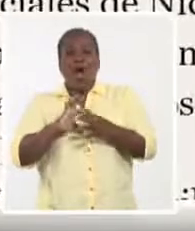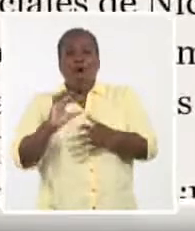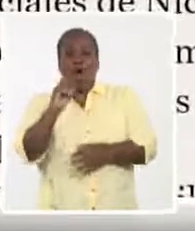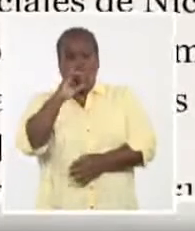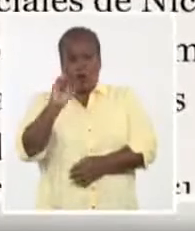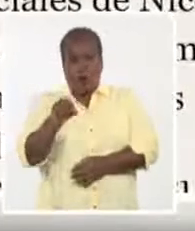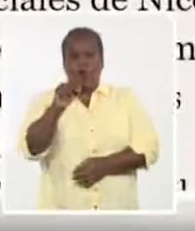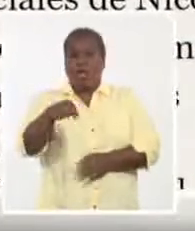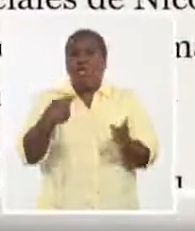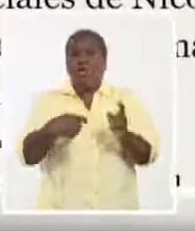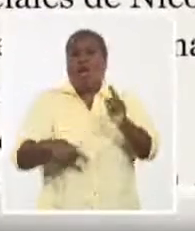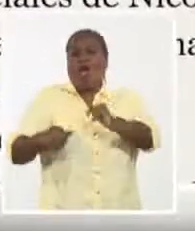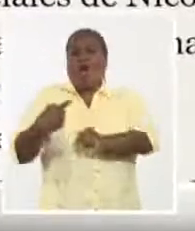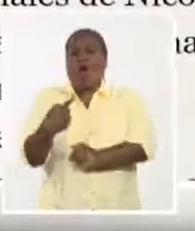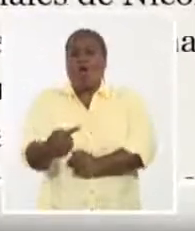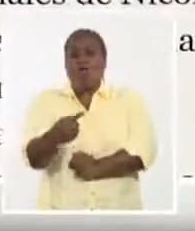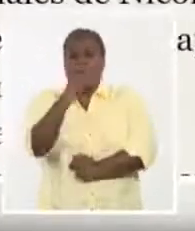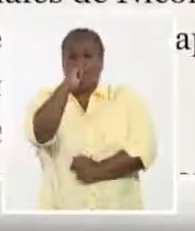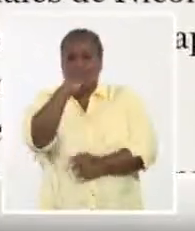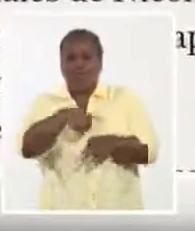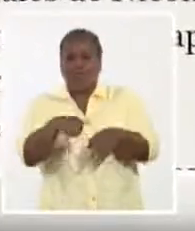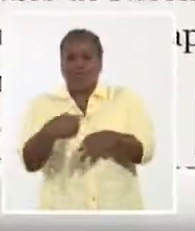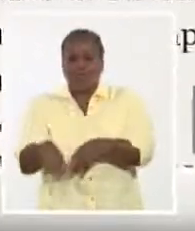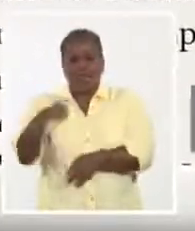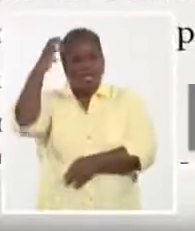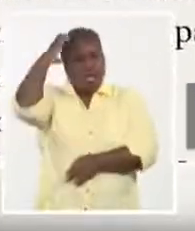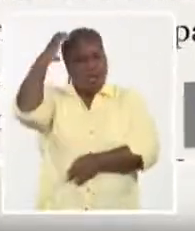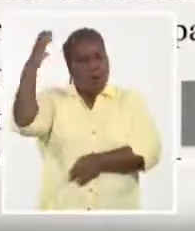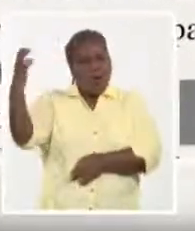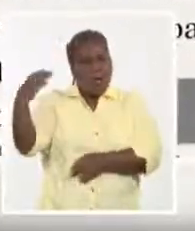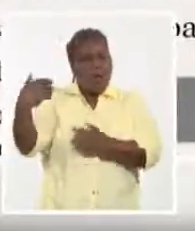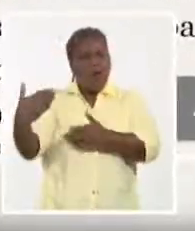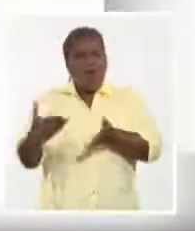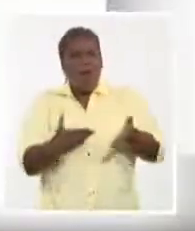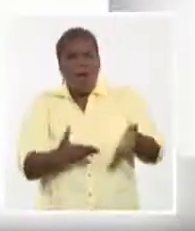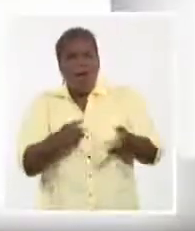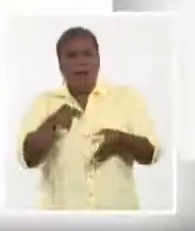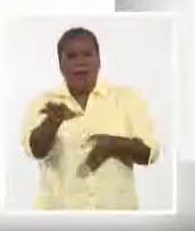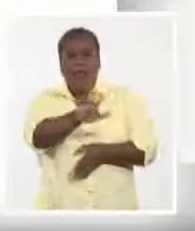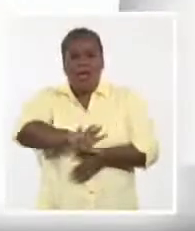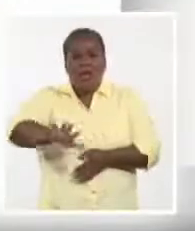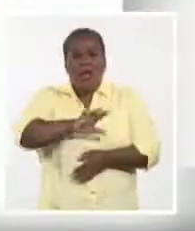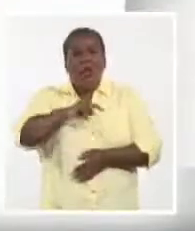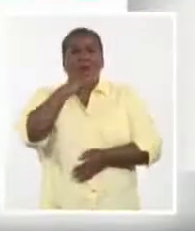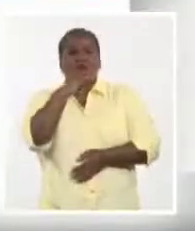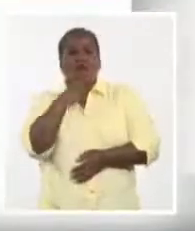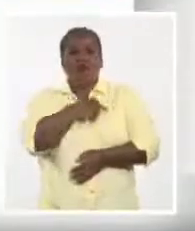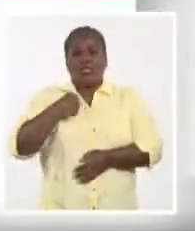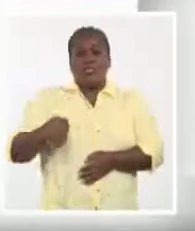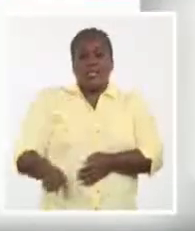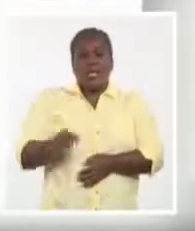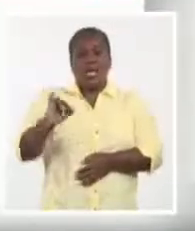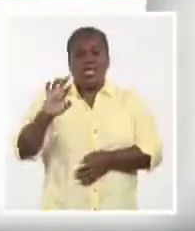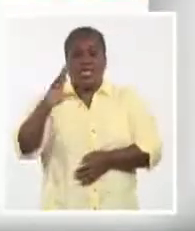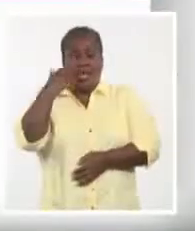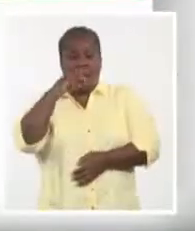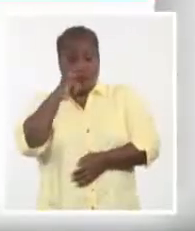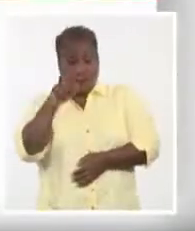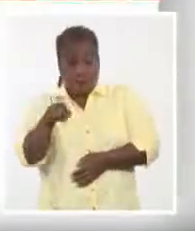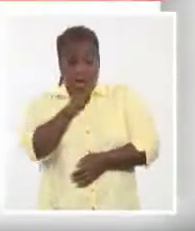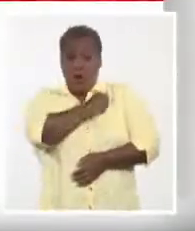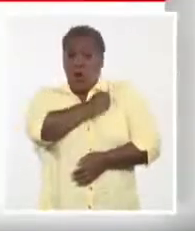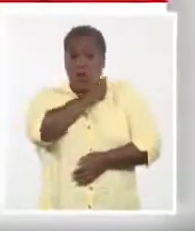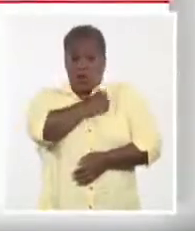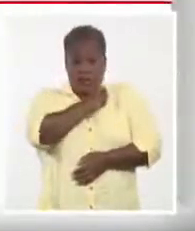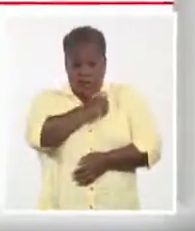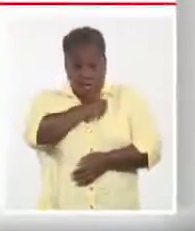y a gobiernos que abren la región a Rusia, China o Irán, un objetivo que perseguía entonces Trump y